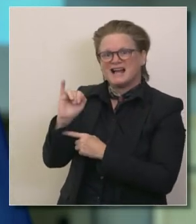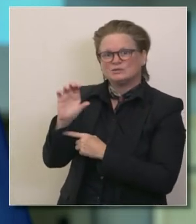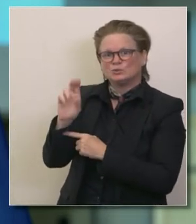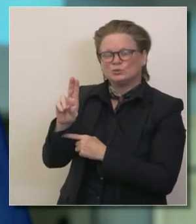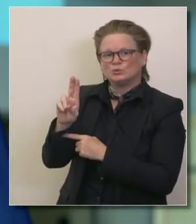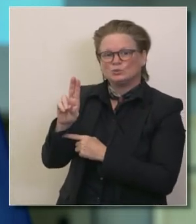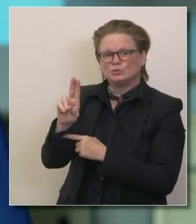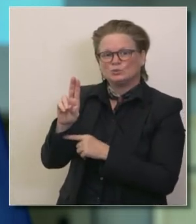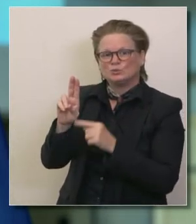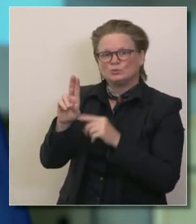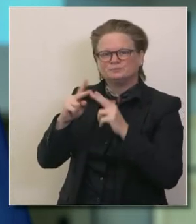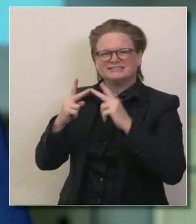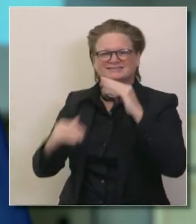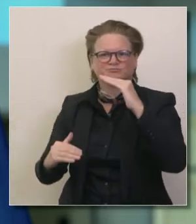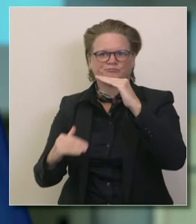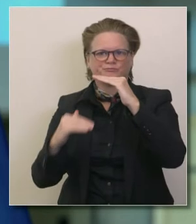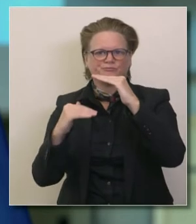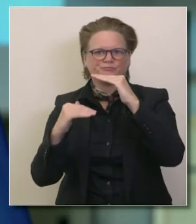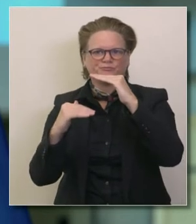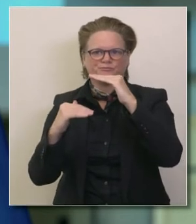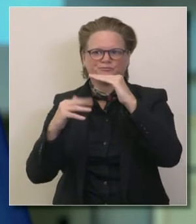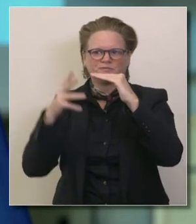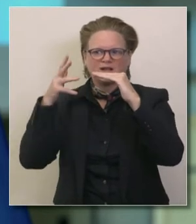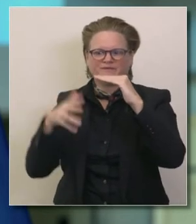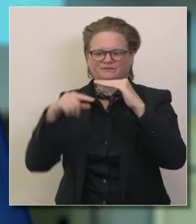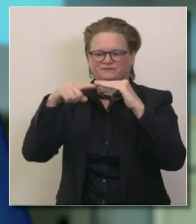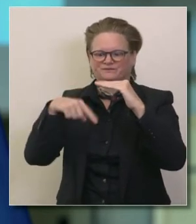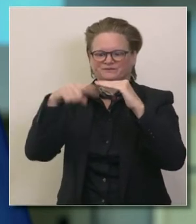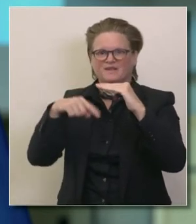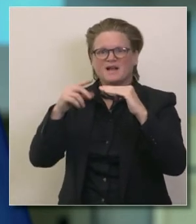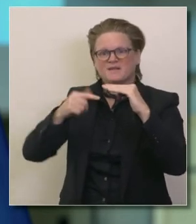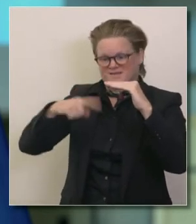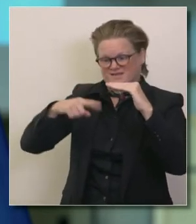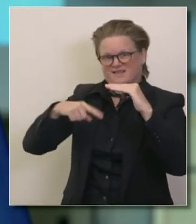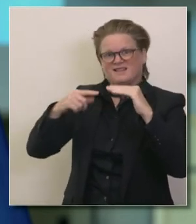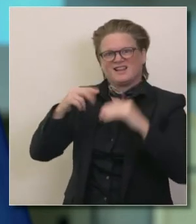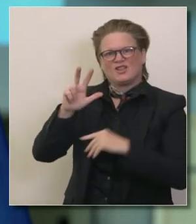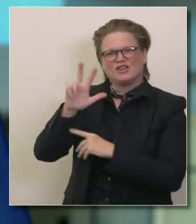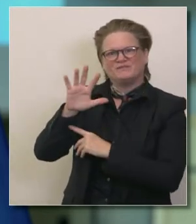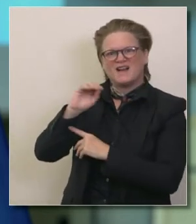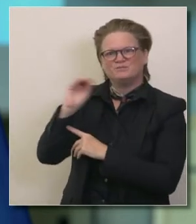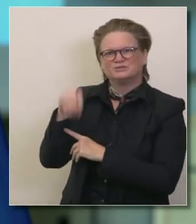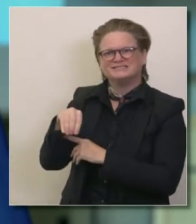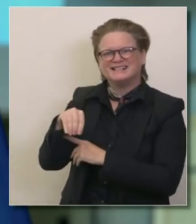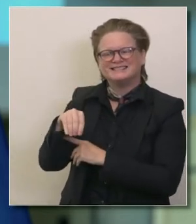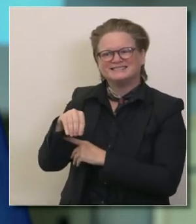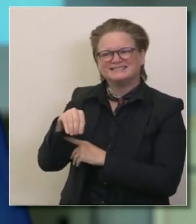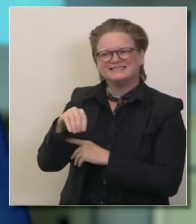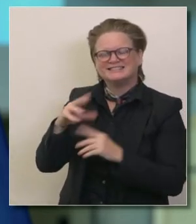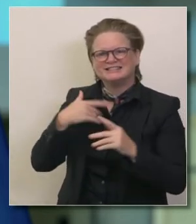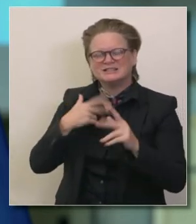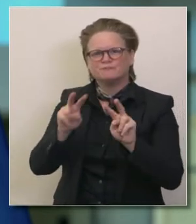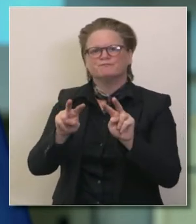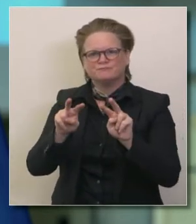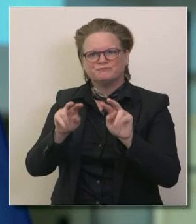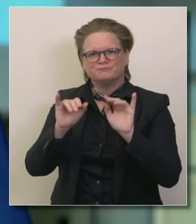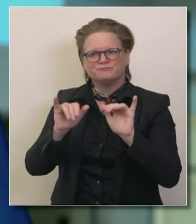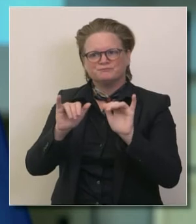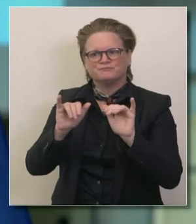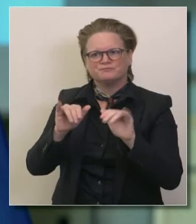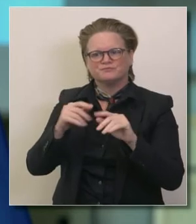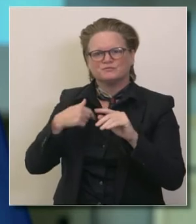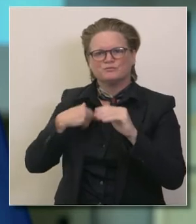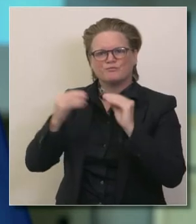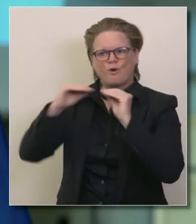lleno con pacientes de COVID-19 en las unidades de cuidados intensivos hemos visto que esta cifra ha sido